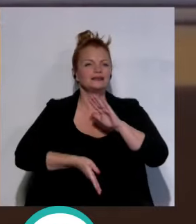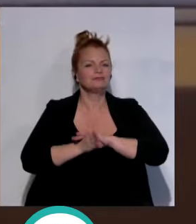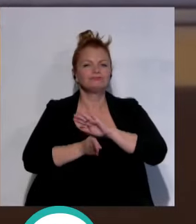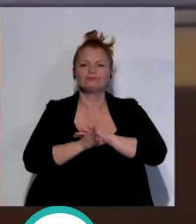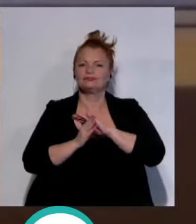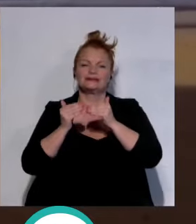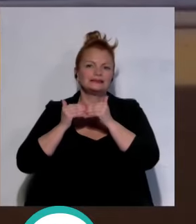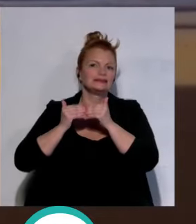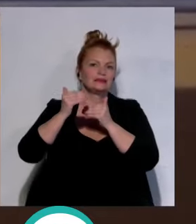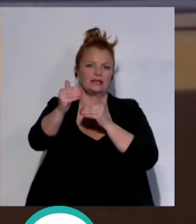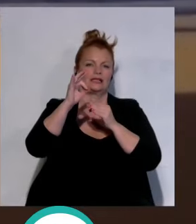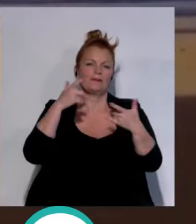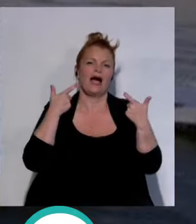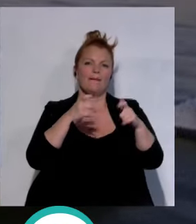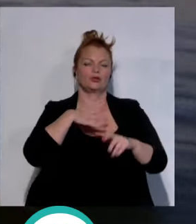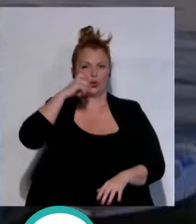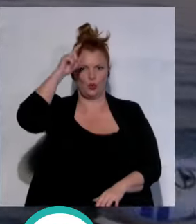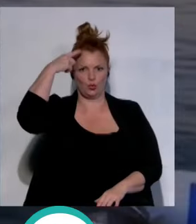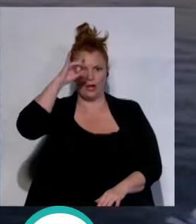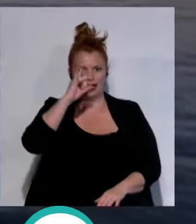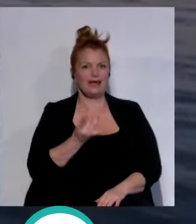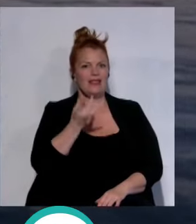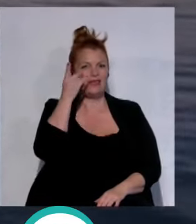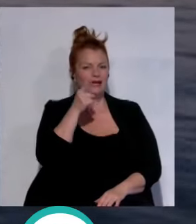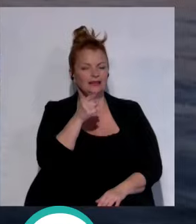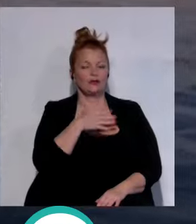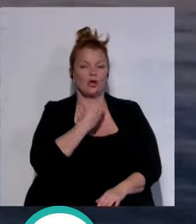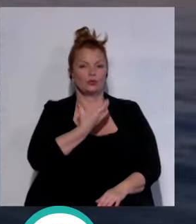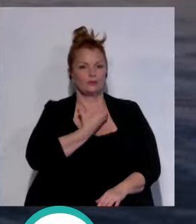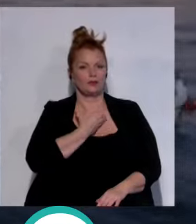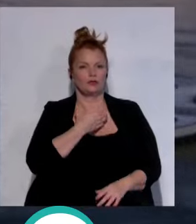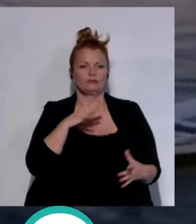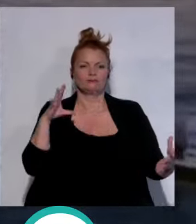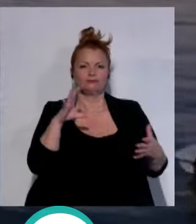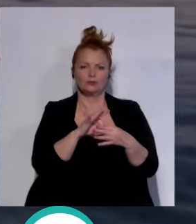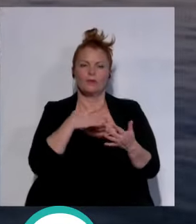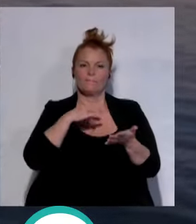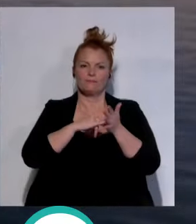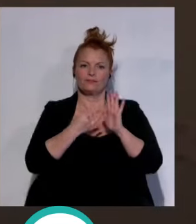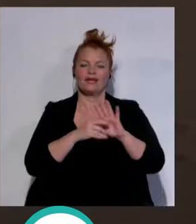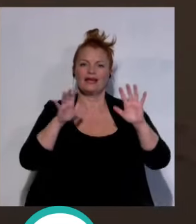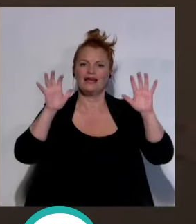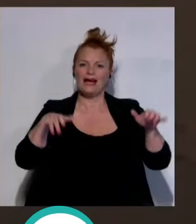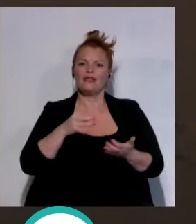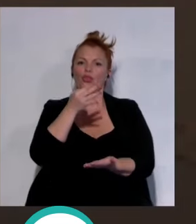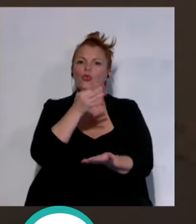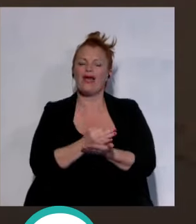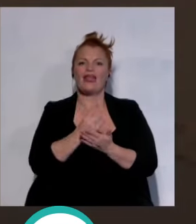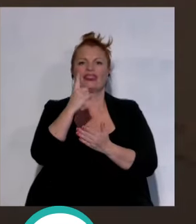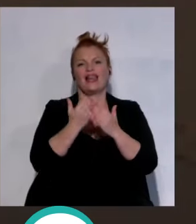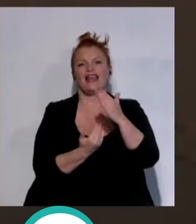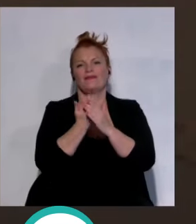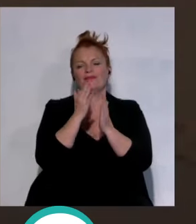visibilidad en el ámbito cultural una iniciativa que el ayuntamiento ha vinculado al proyecto Cádiz Ciudad de Libro